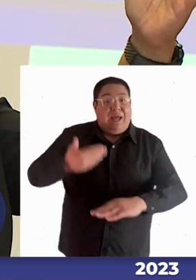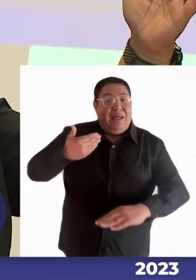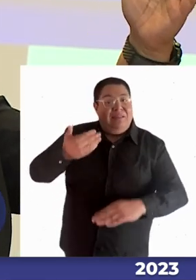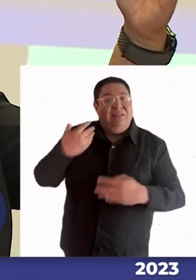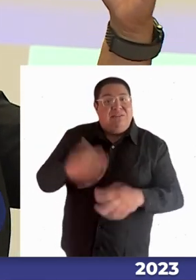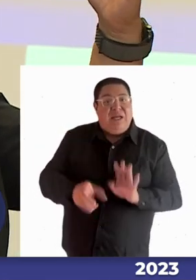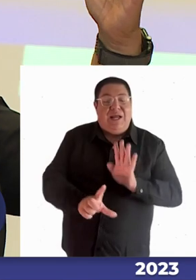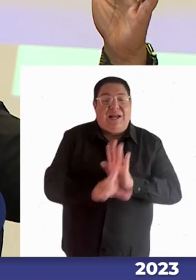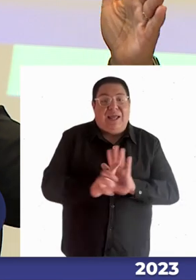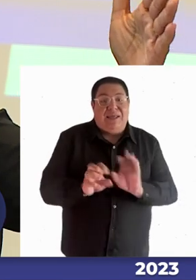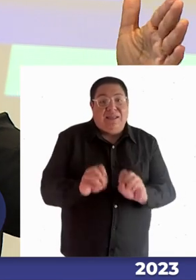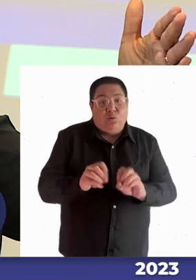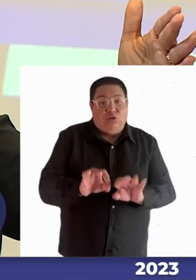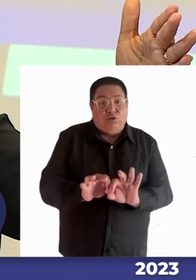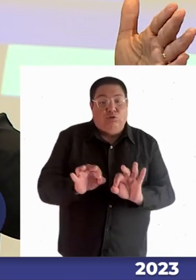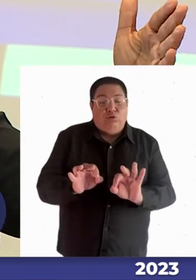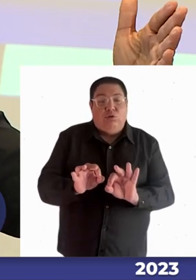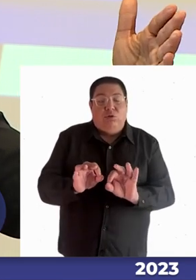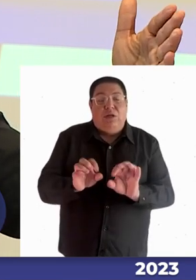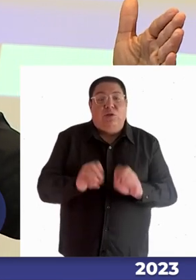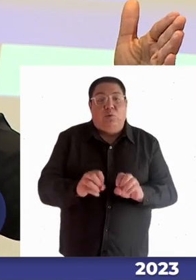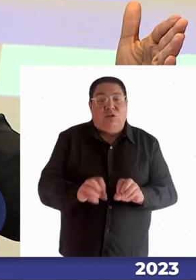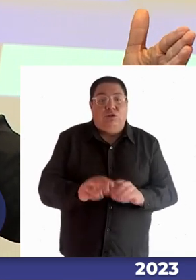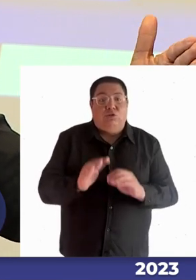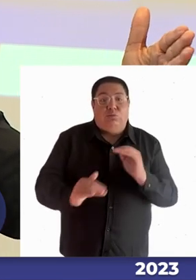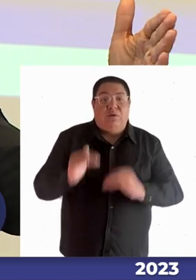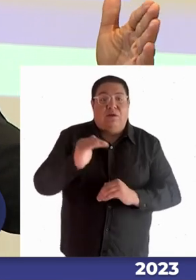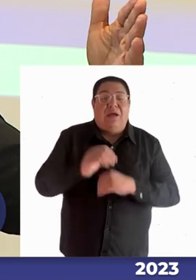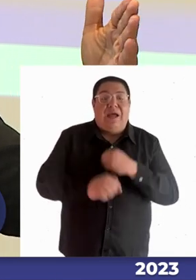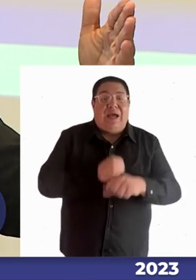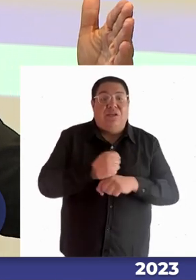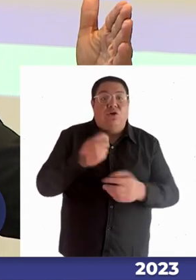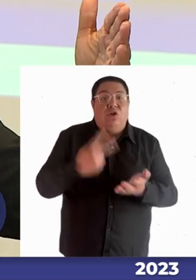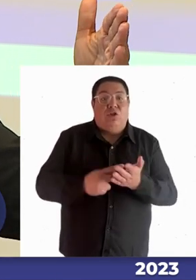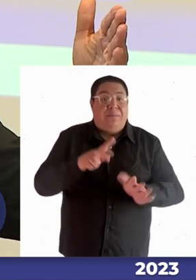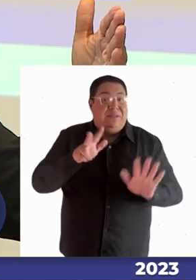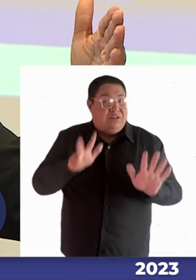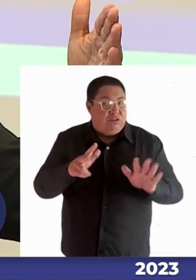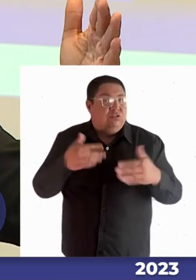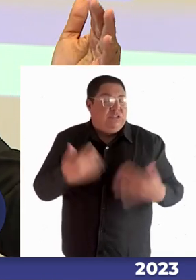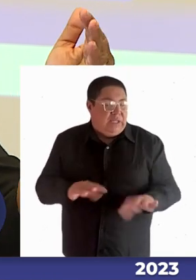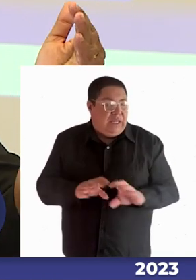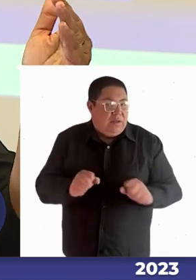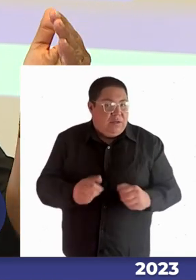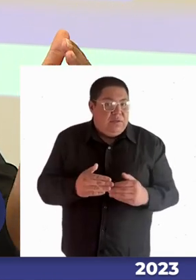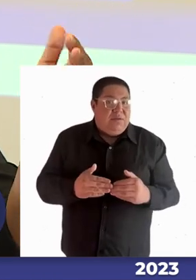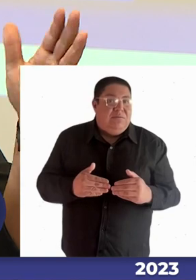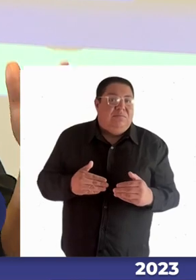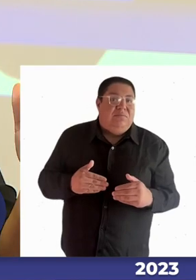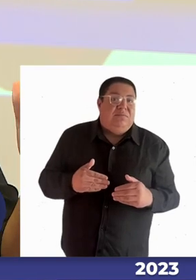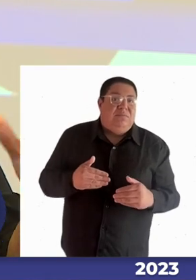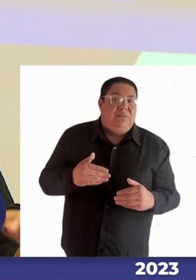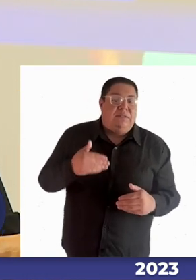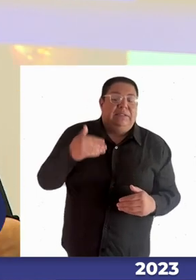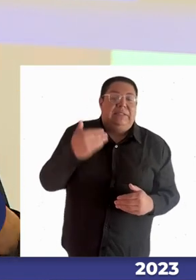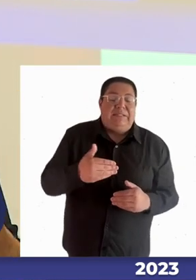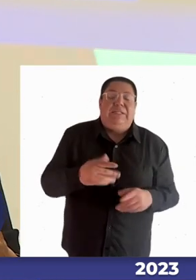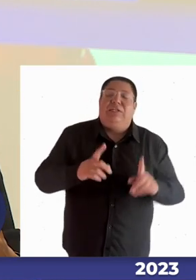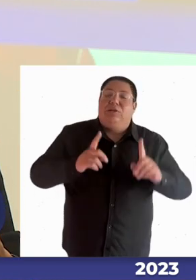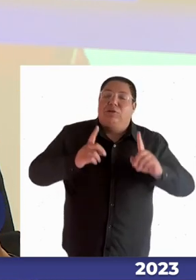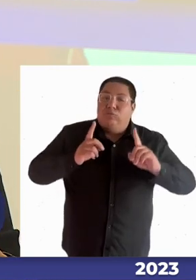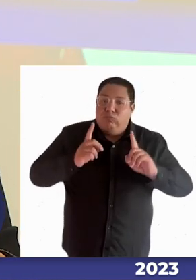educación superior de ajustes razonables del año 2018, pero que aún así era